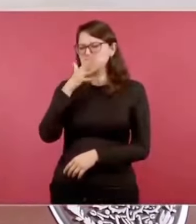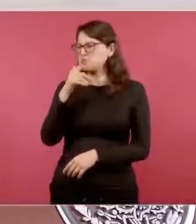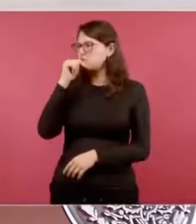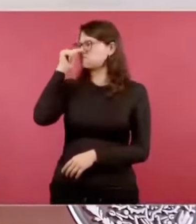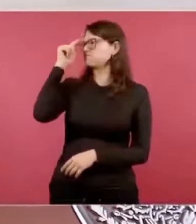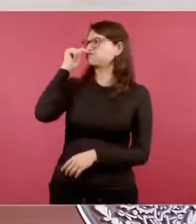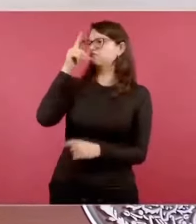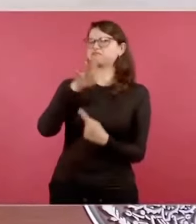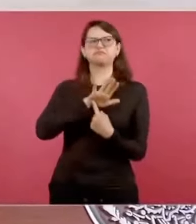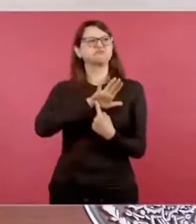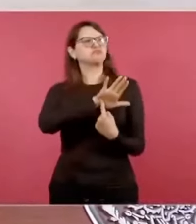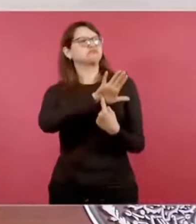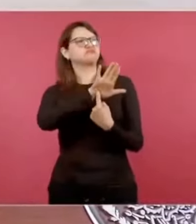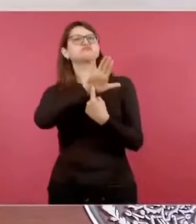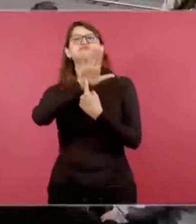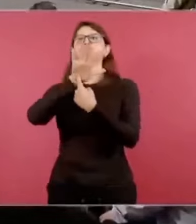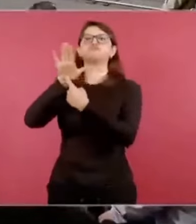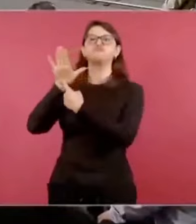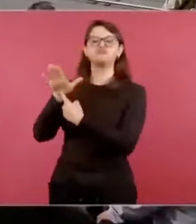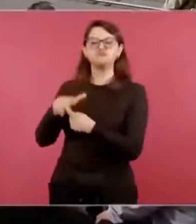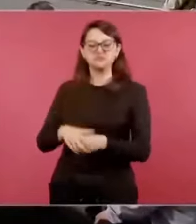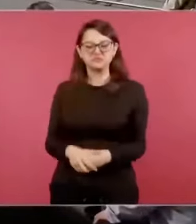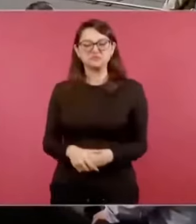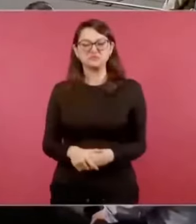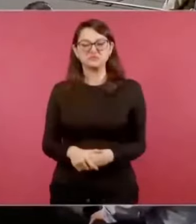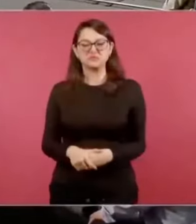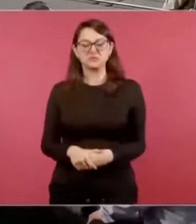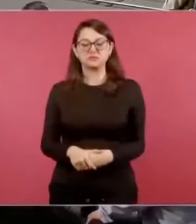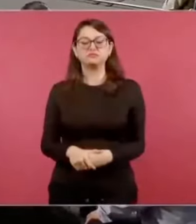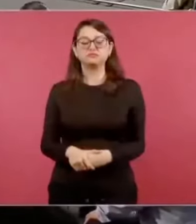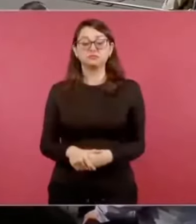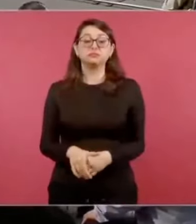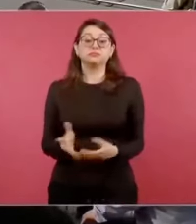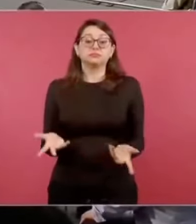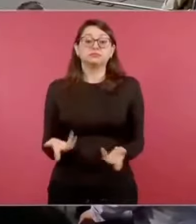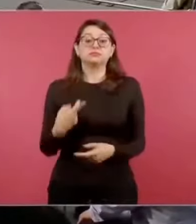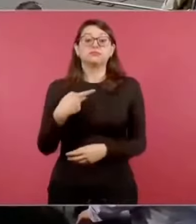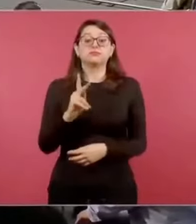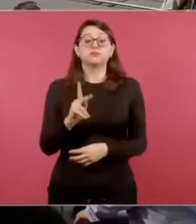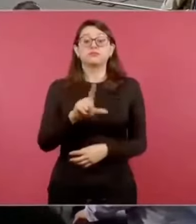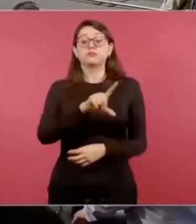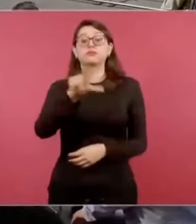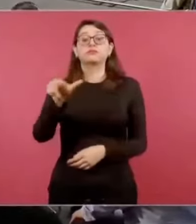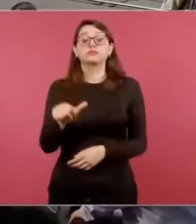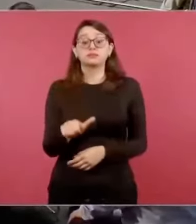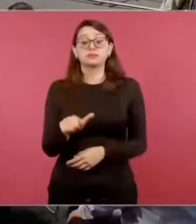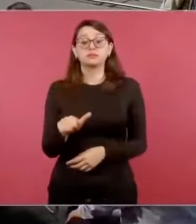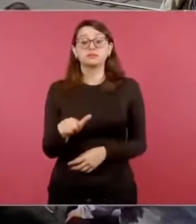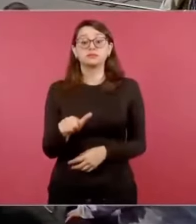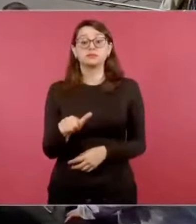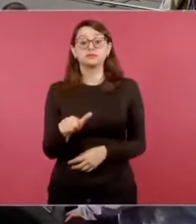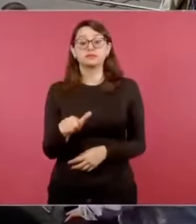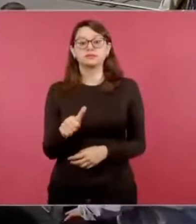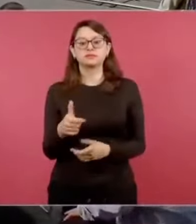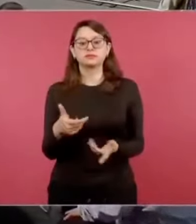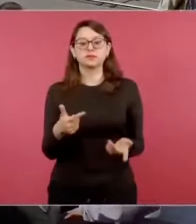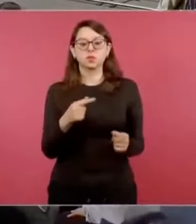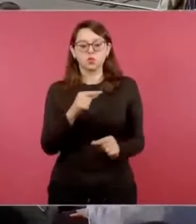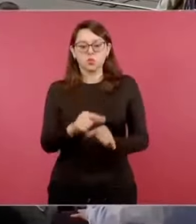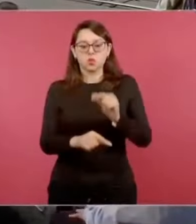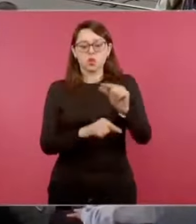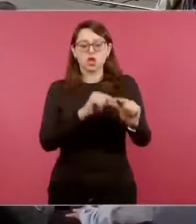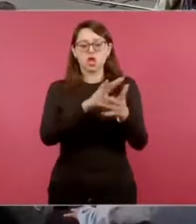pero luego empezó a predominar